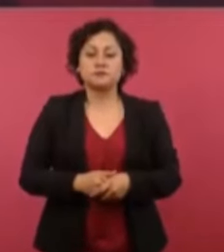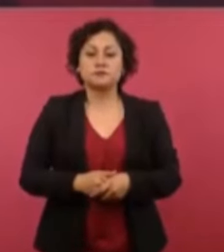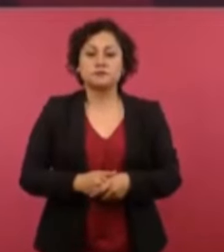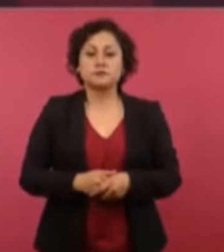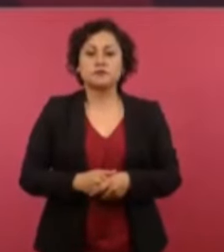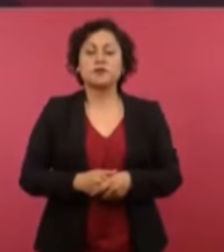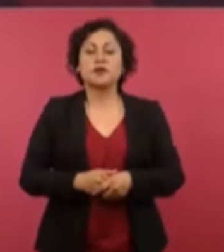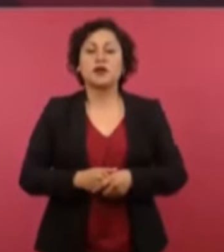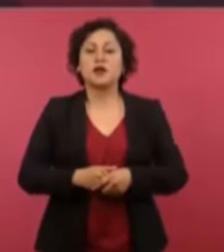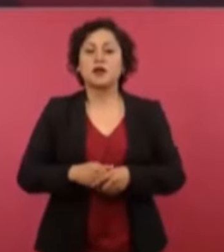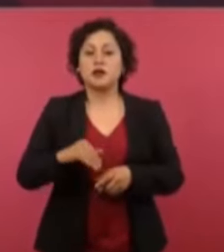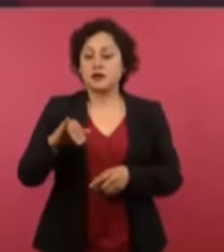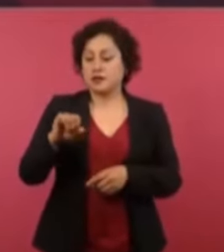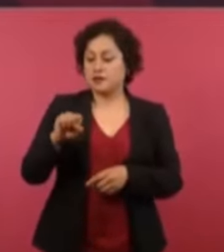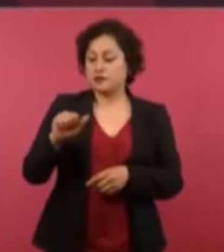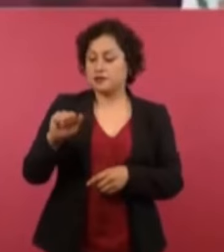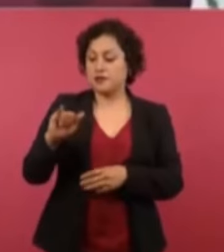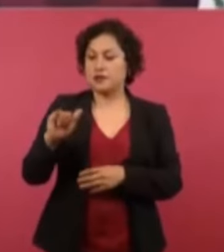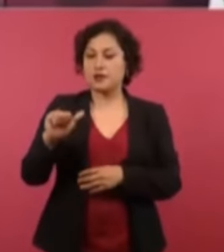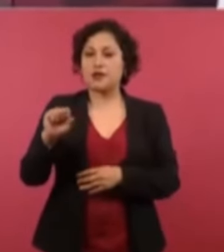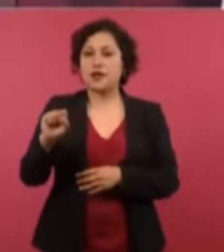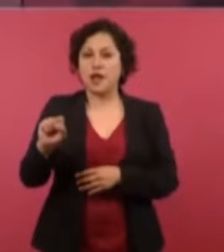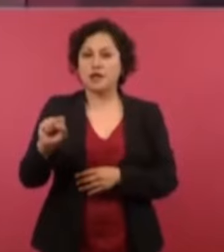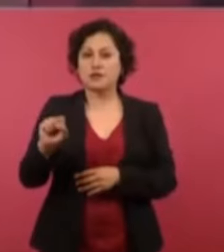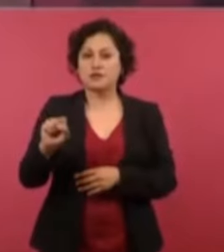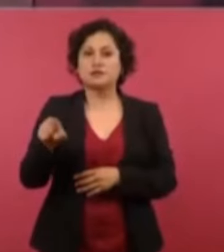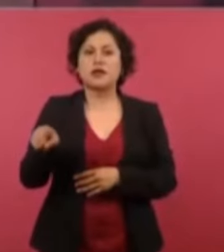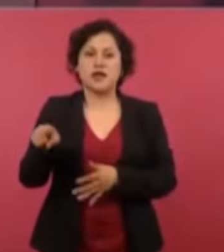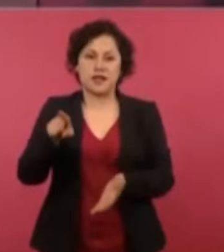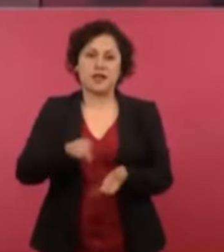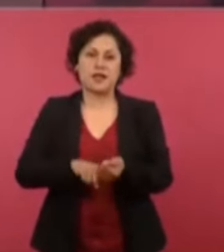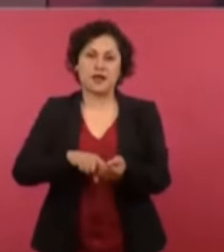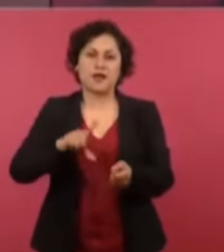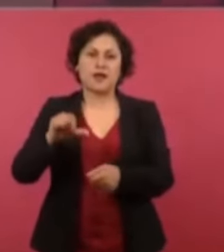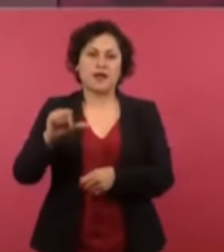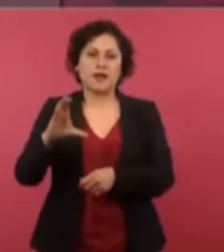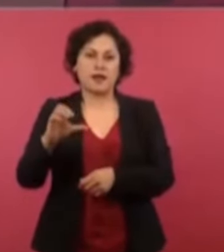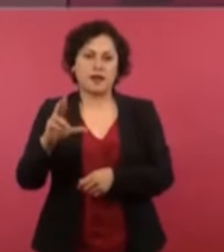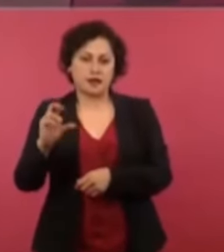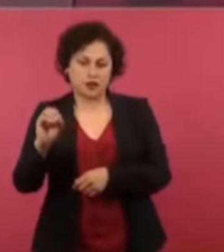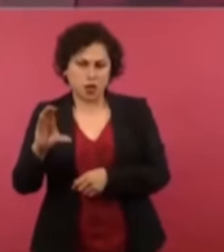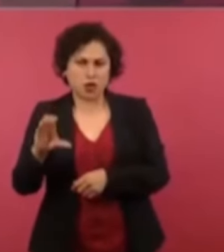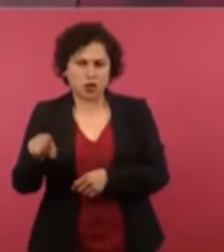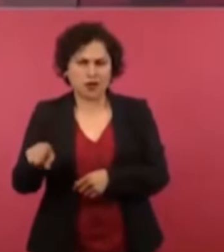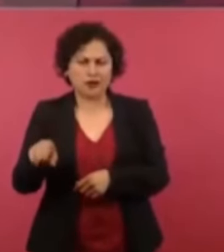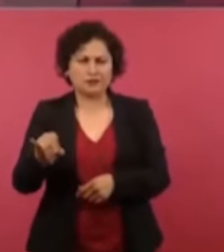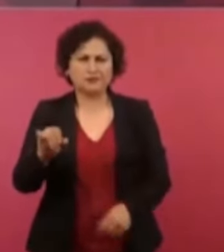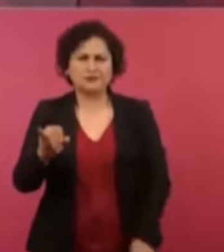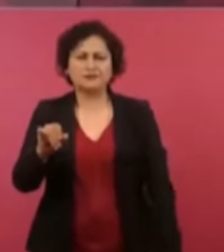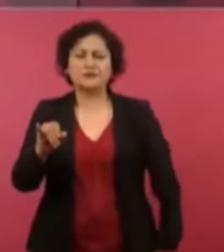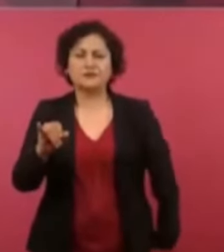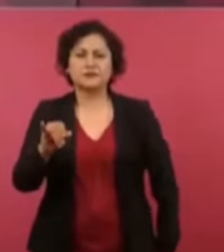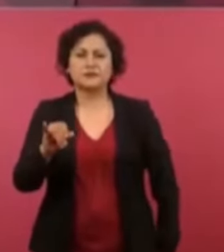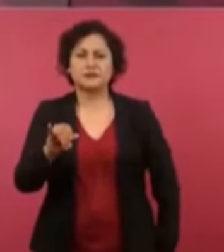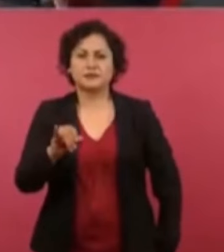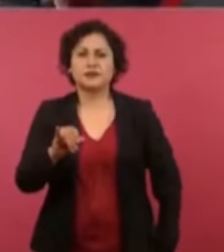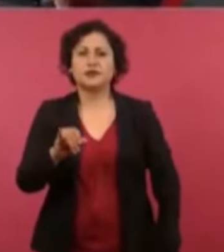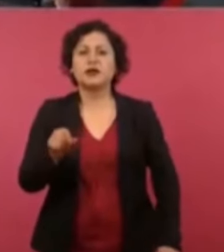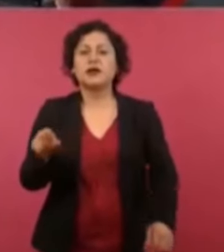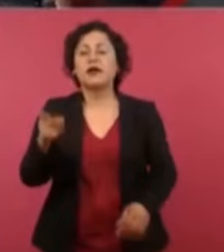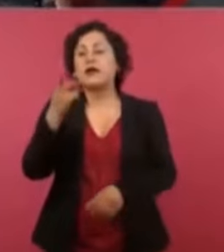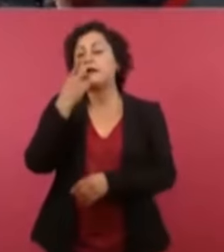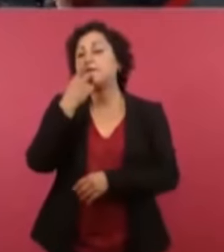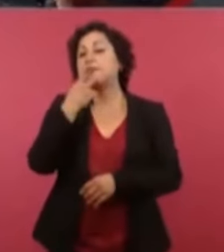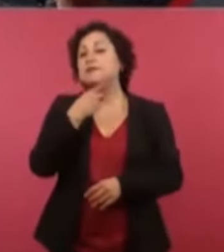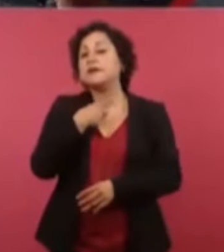Isaías, creo que es de la de la Croc, Isaías González de la Croc, Isaías González, dice, es